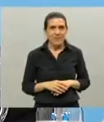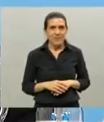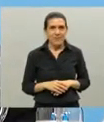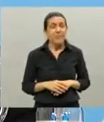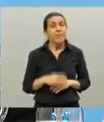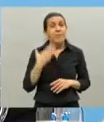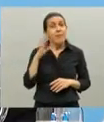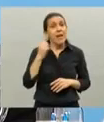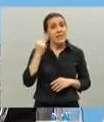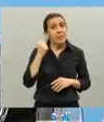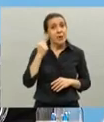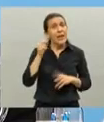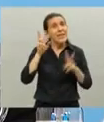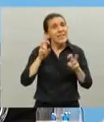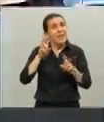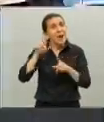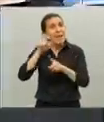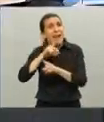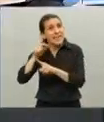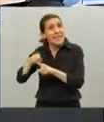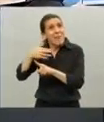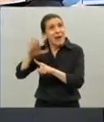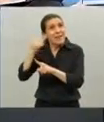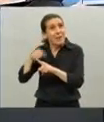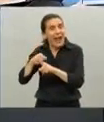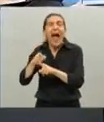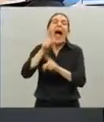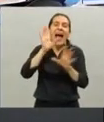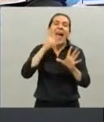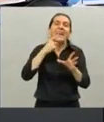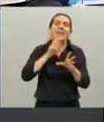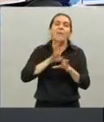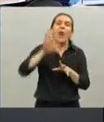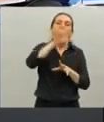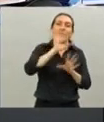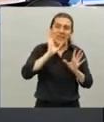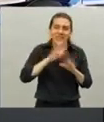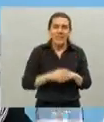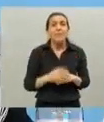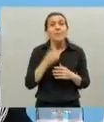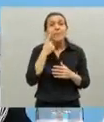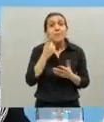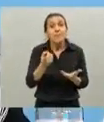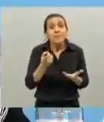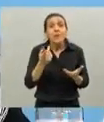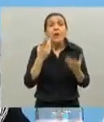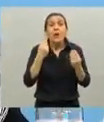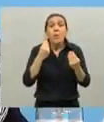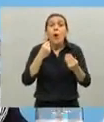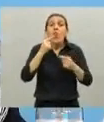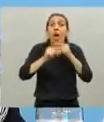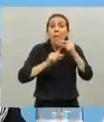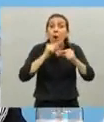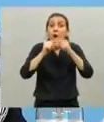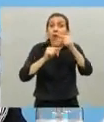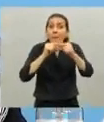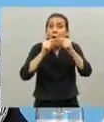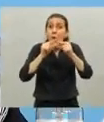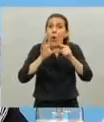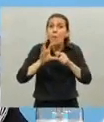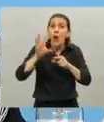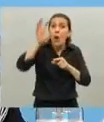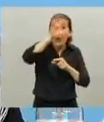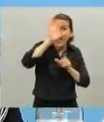lo más importante era lo de Valentina ¿cuáles eran los otros los temas? el interior mirá ¿cómo se van a ir abriendo las actividades en el interior?